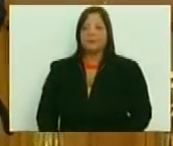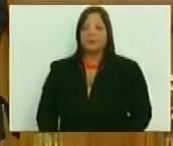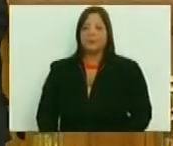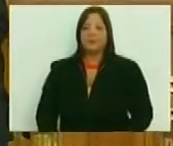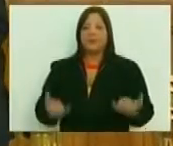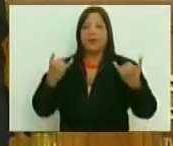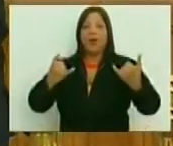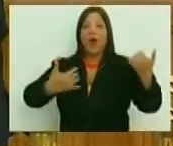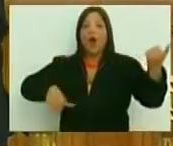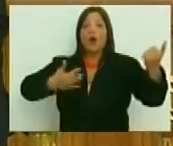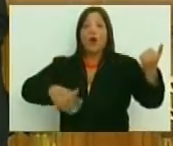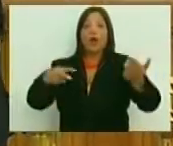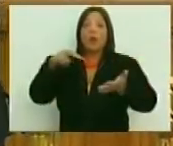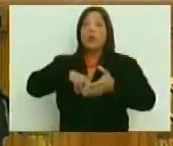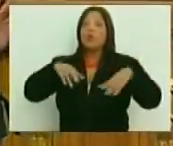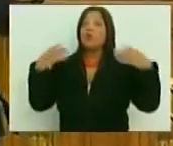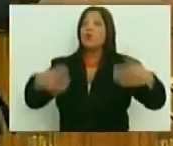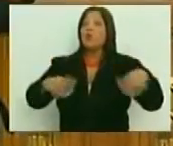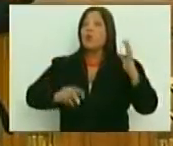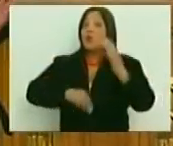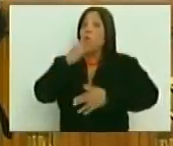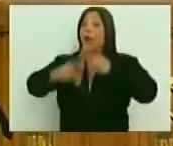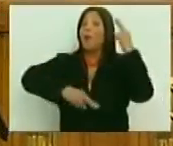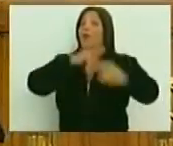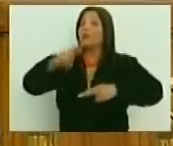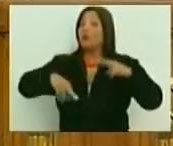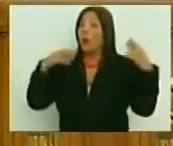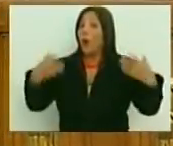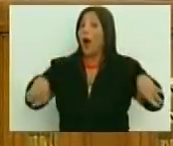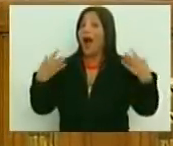Bueno, que un rockero se monte aquí, eso es revolución, perdóname.